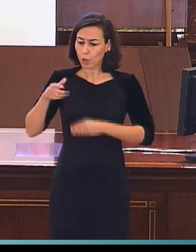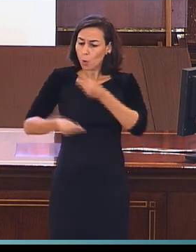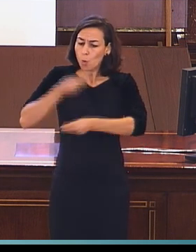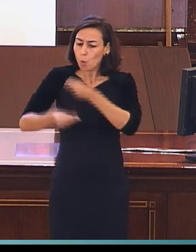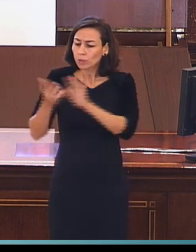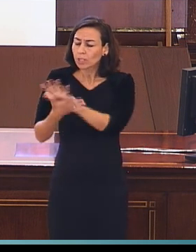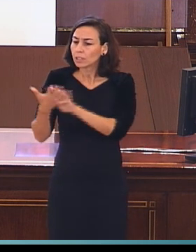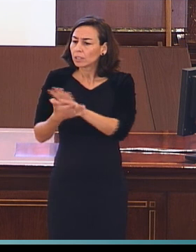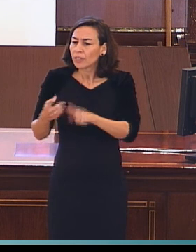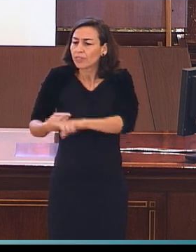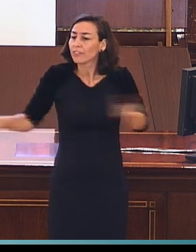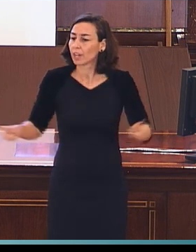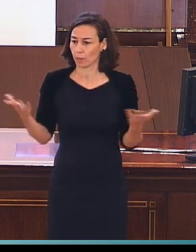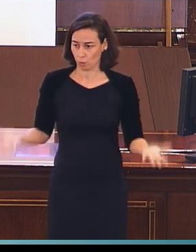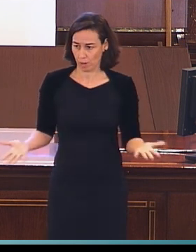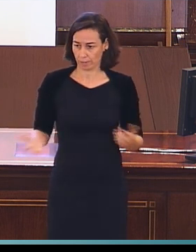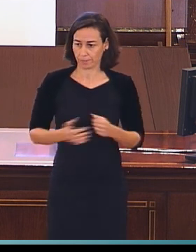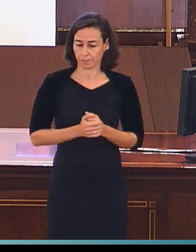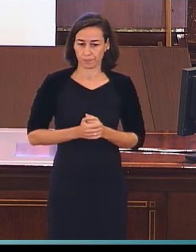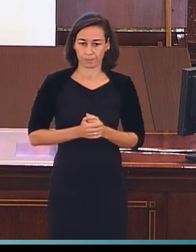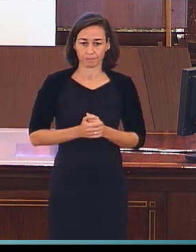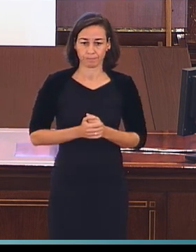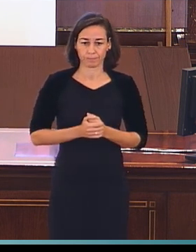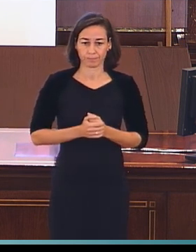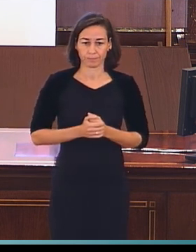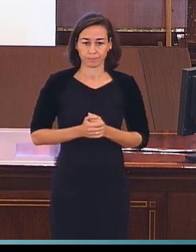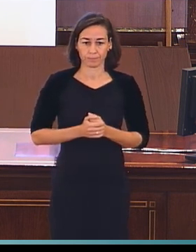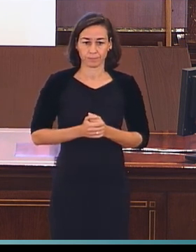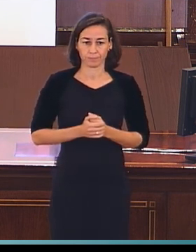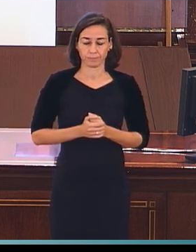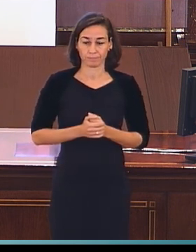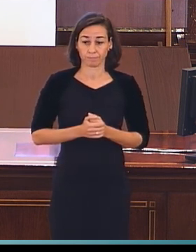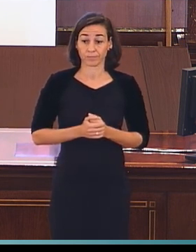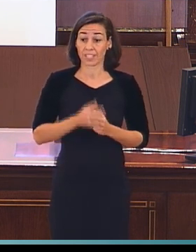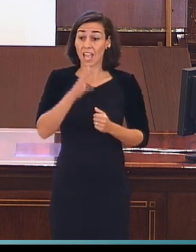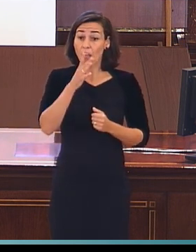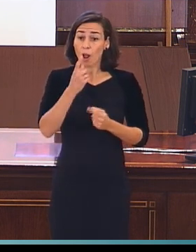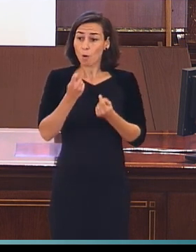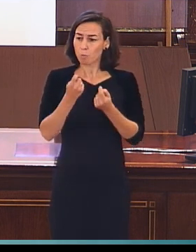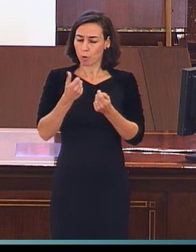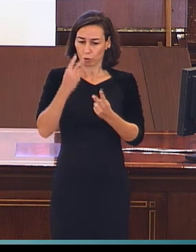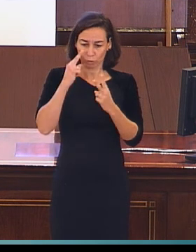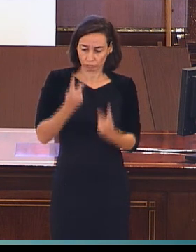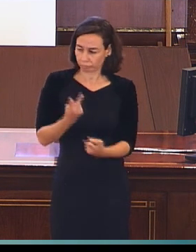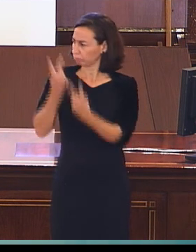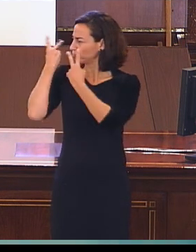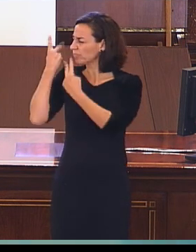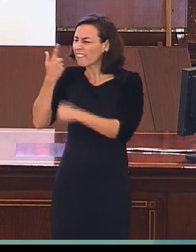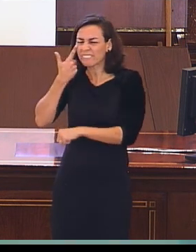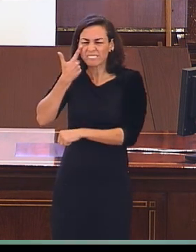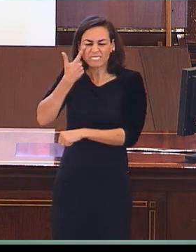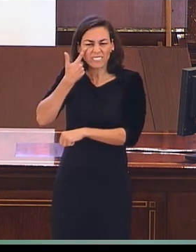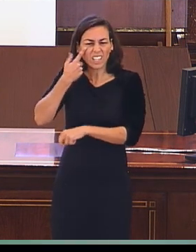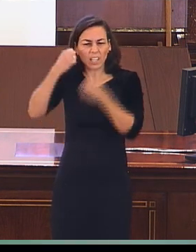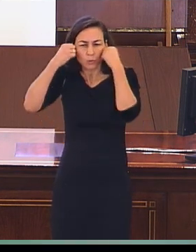usan. Bueno, si volviéramos hacia atrás y viéramos los estudios que se han ocupado de